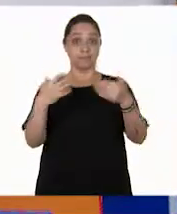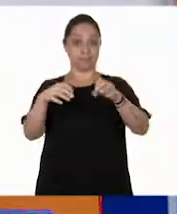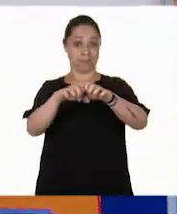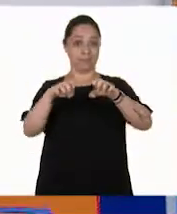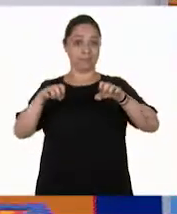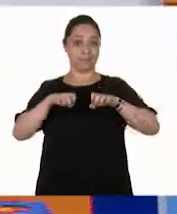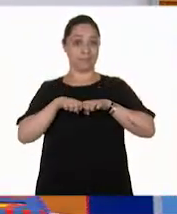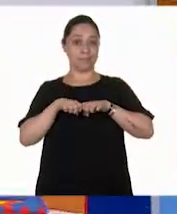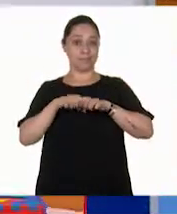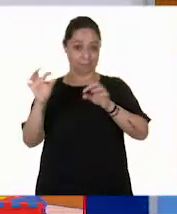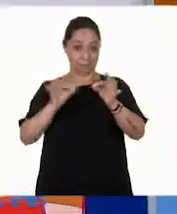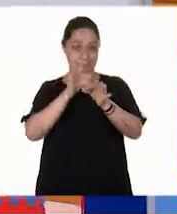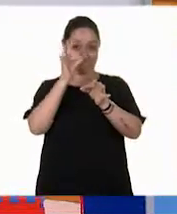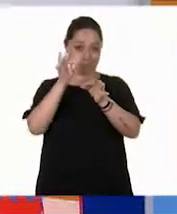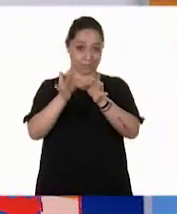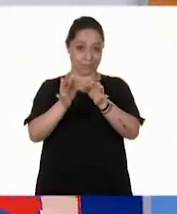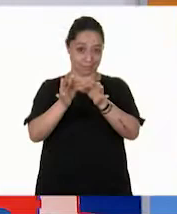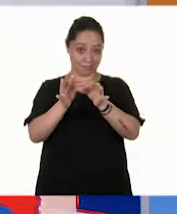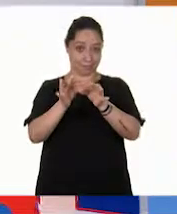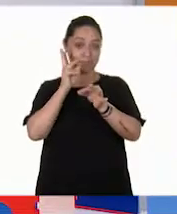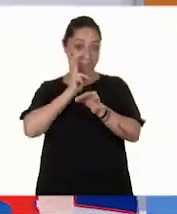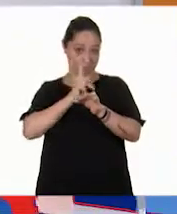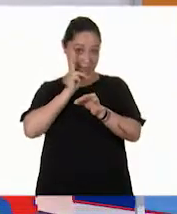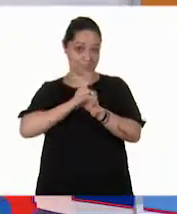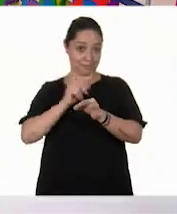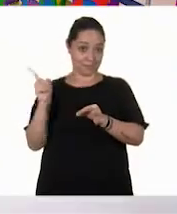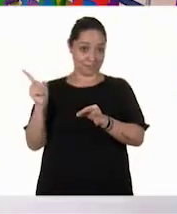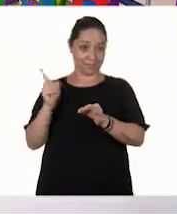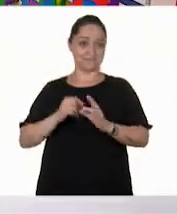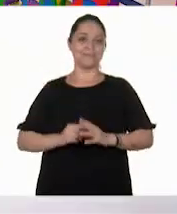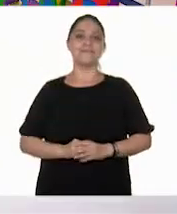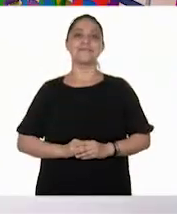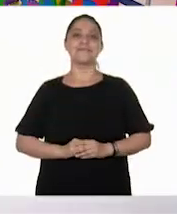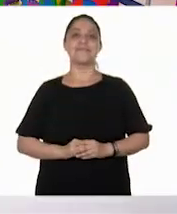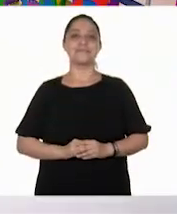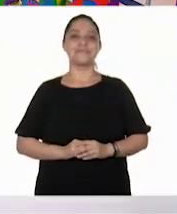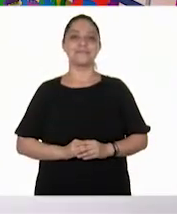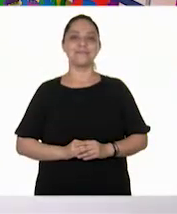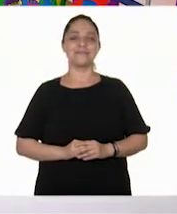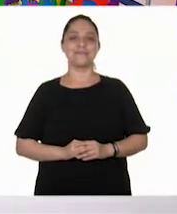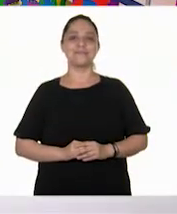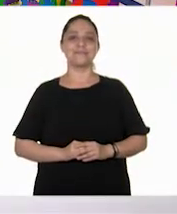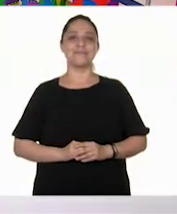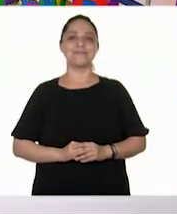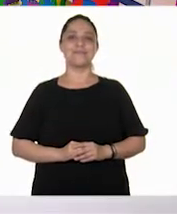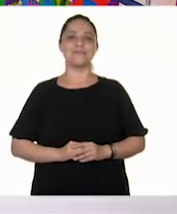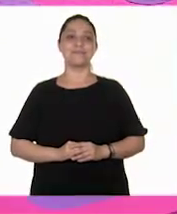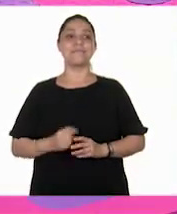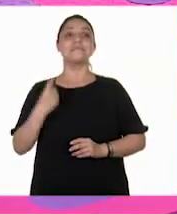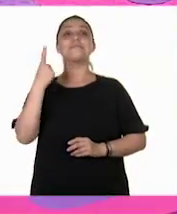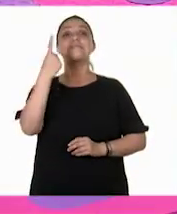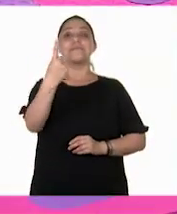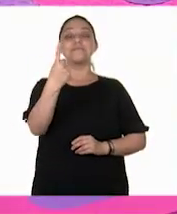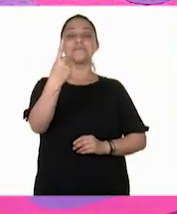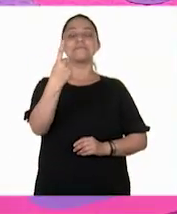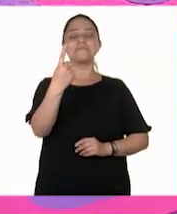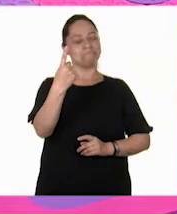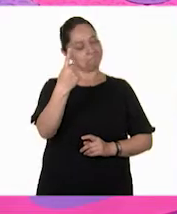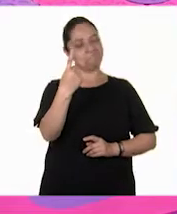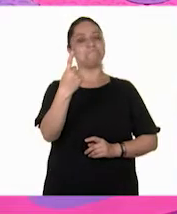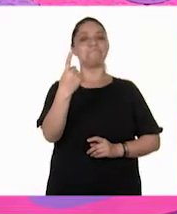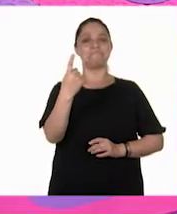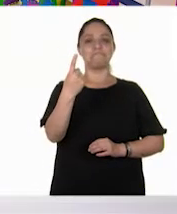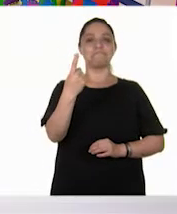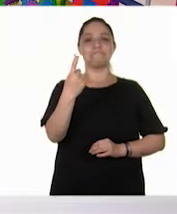grado. ¿Listas y listos? Allá vamos. Y tiramos. ¡Uno! ¡Uno! ¡Uno!